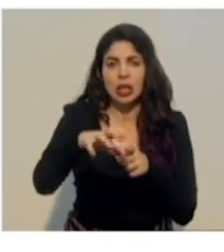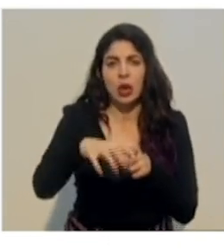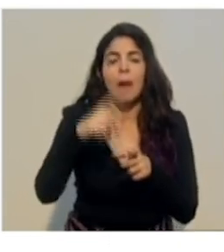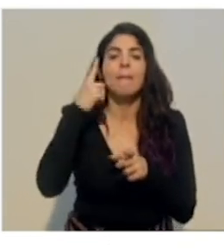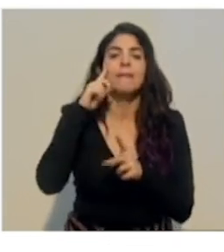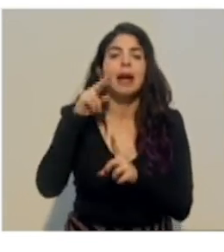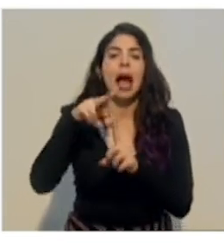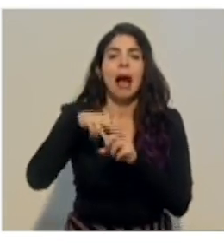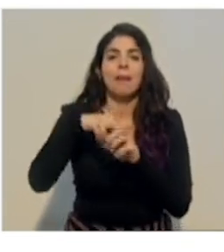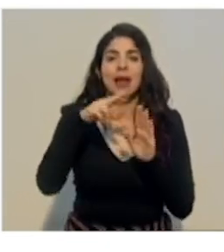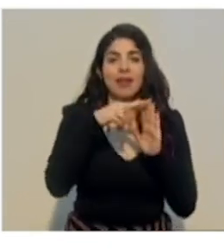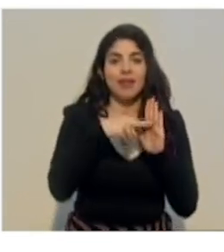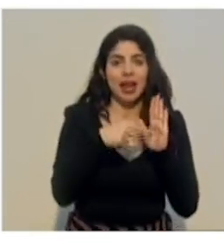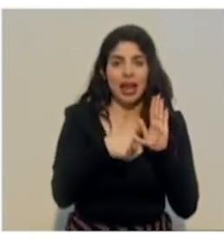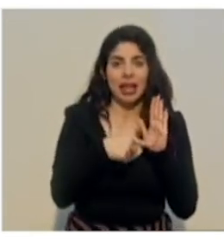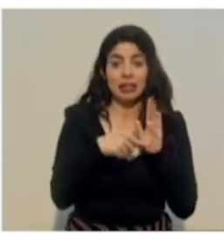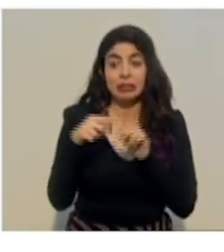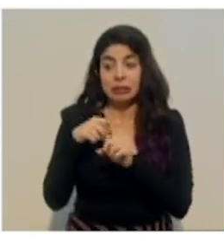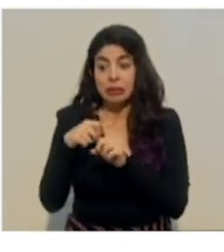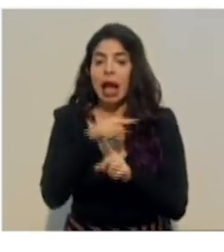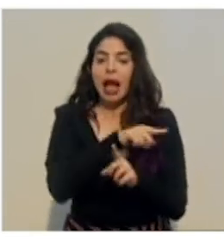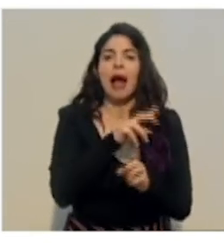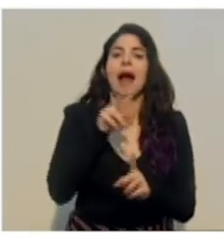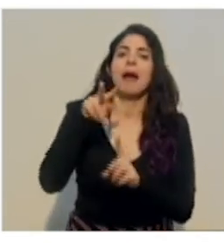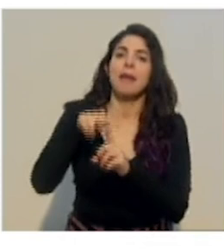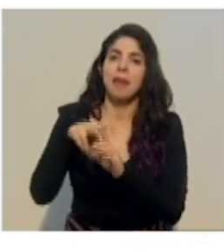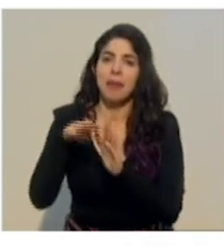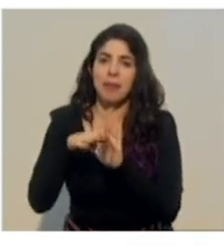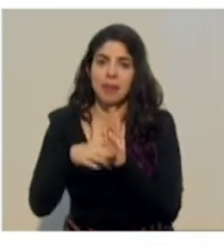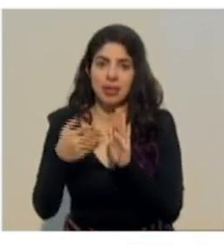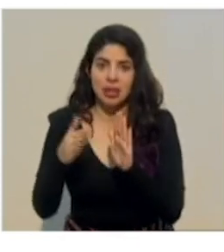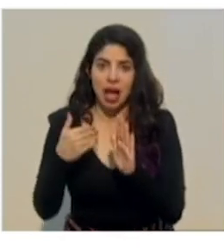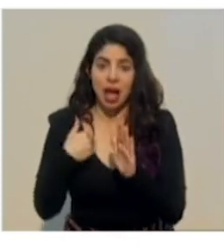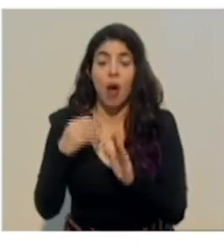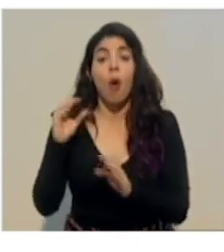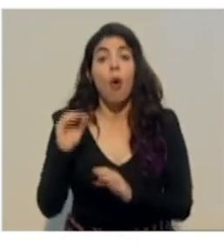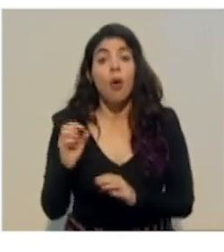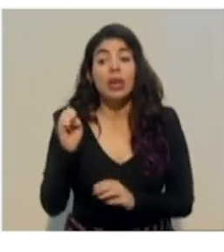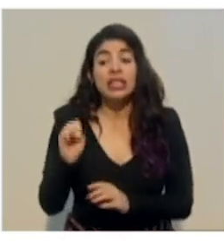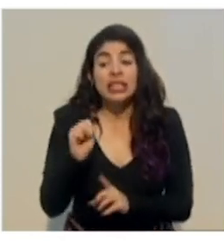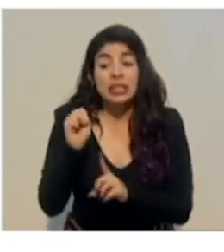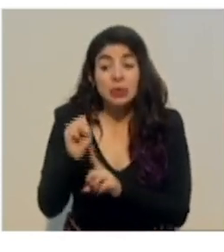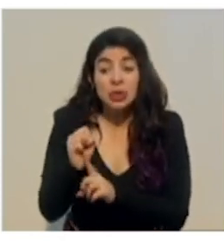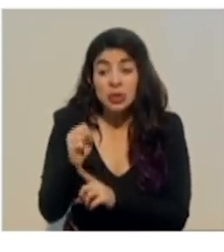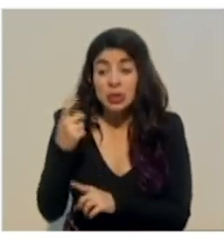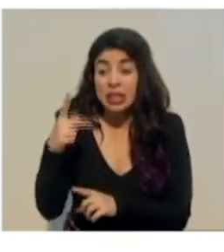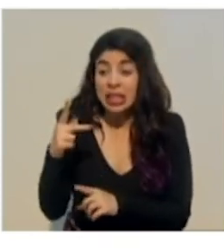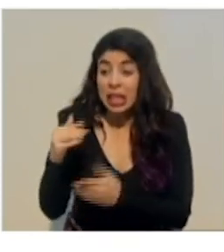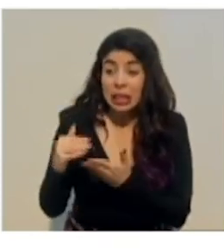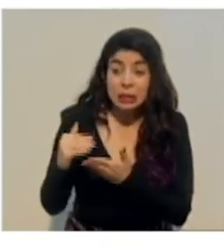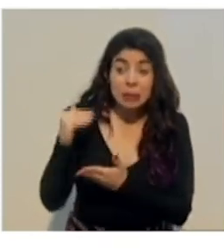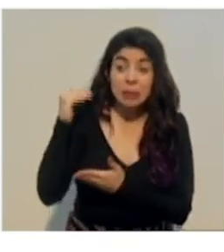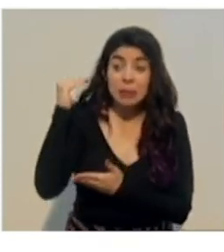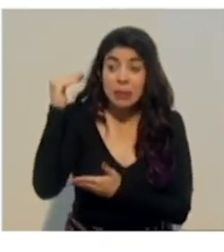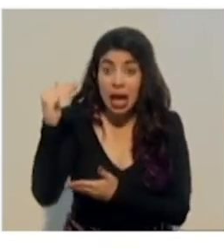y el manejo de los escenarios de riesgos aumentados, en los que eventualmente tendremos que tomar